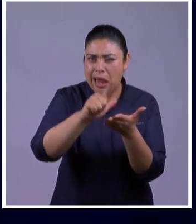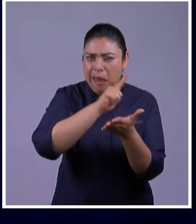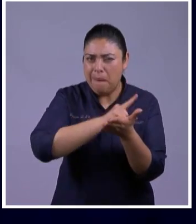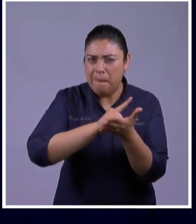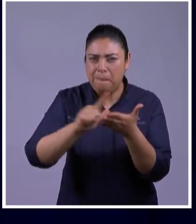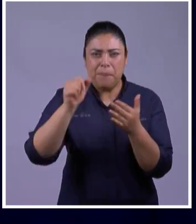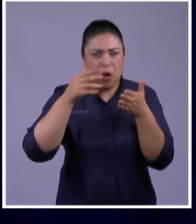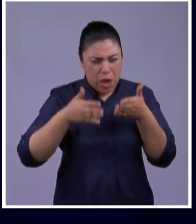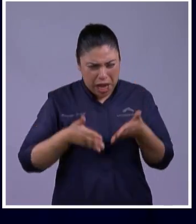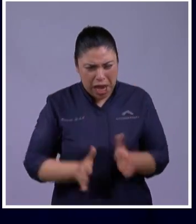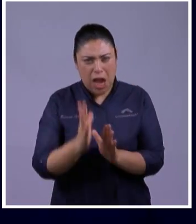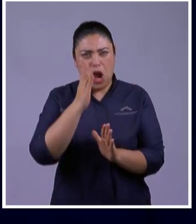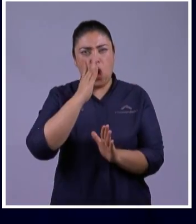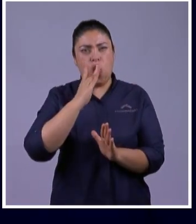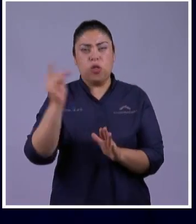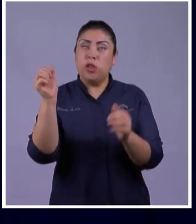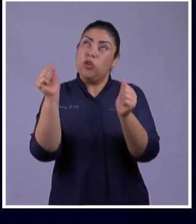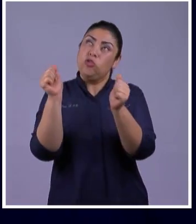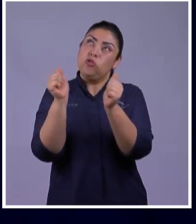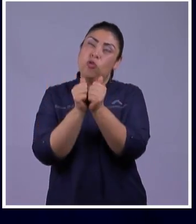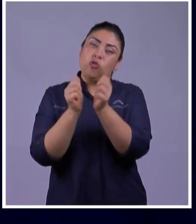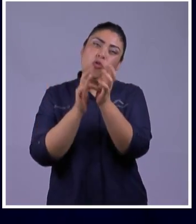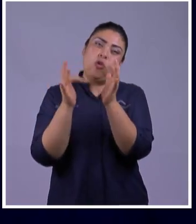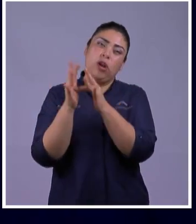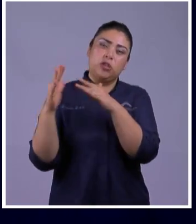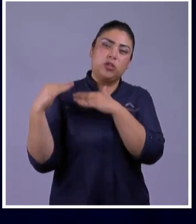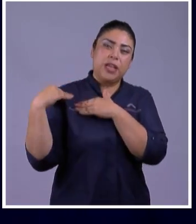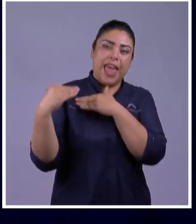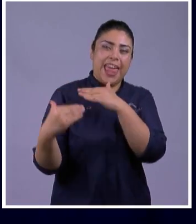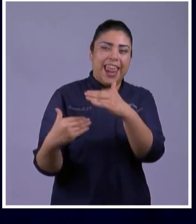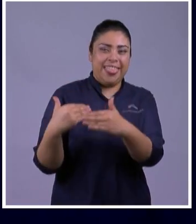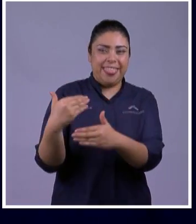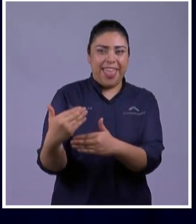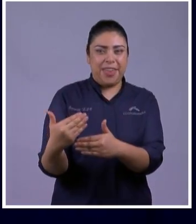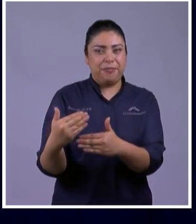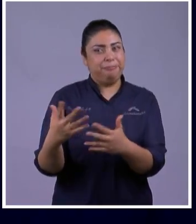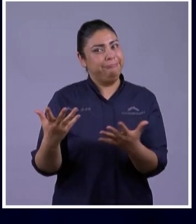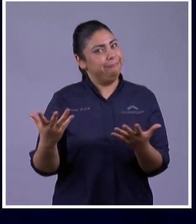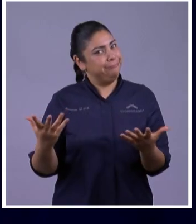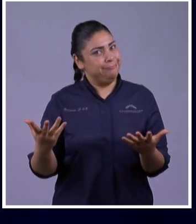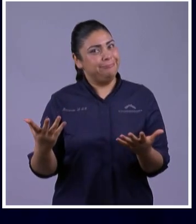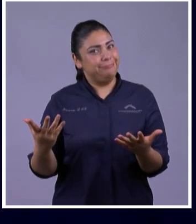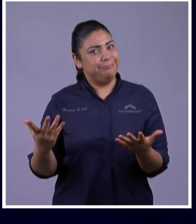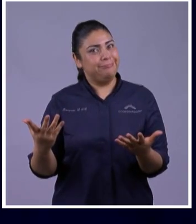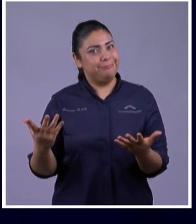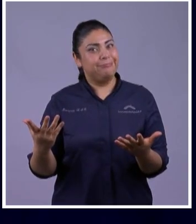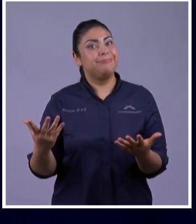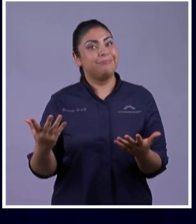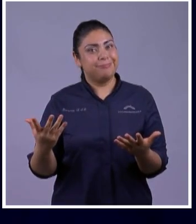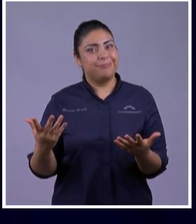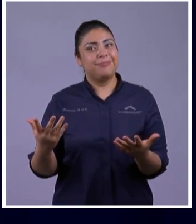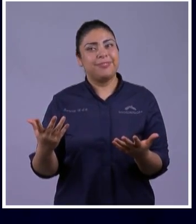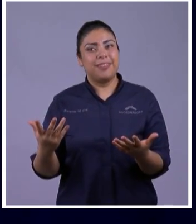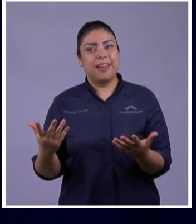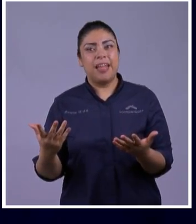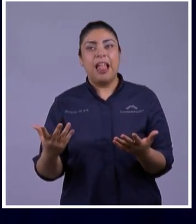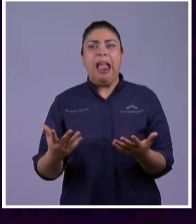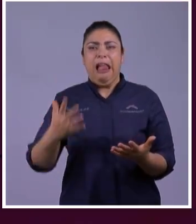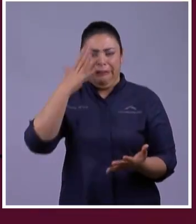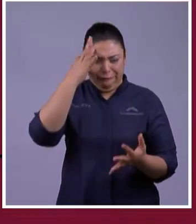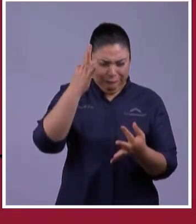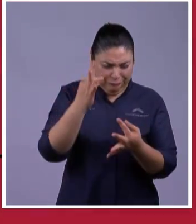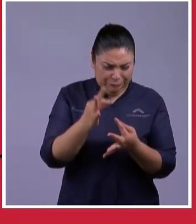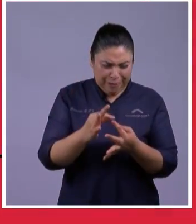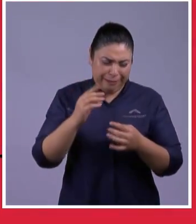Coheredero Con Cristo Jesús Por supuesto Que está con nosotros Entonces tenemos Que usar esta fe Dice Esfuérzate Y sé